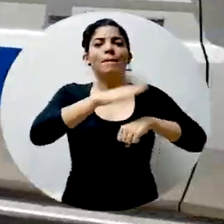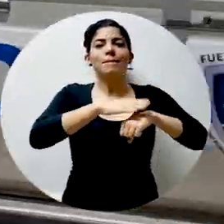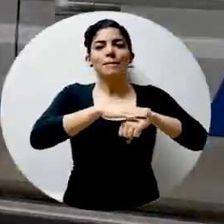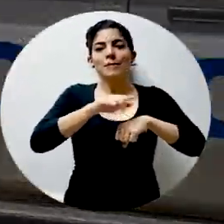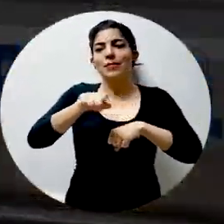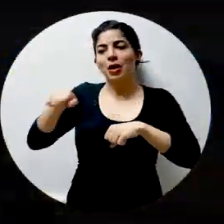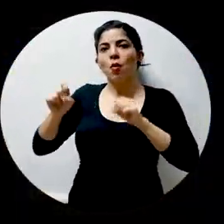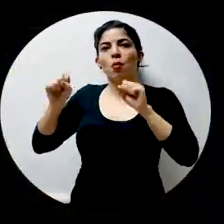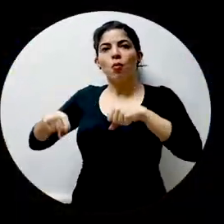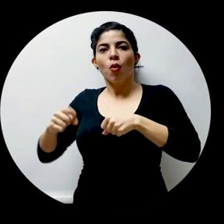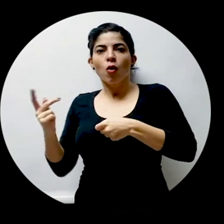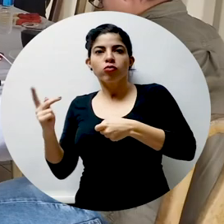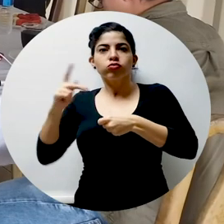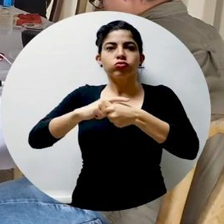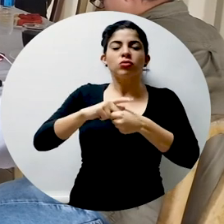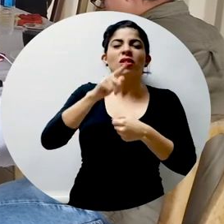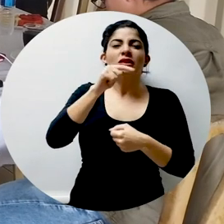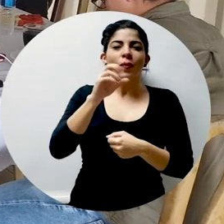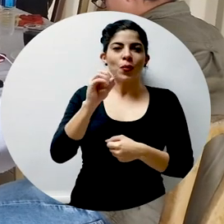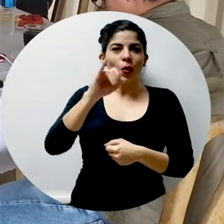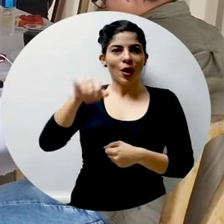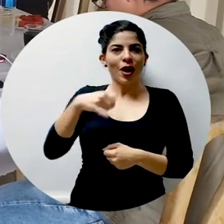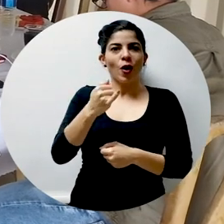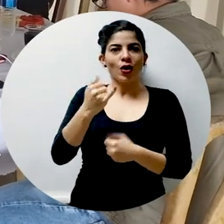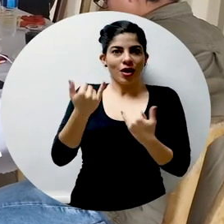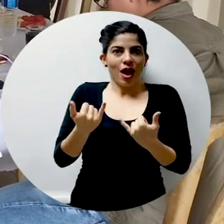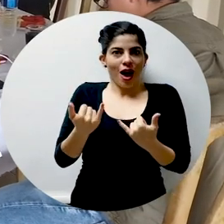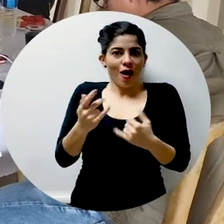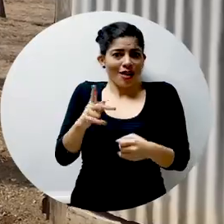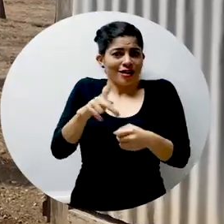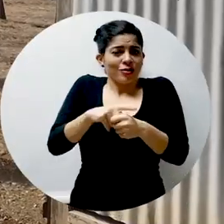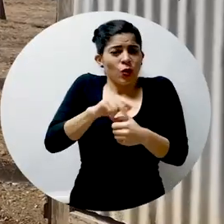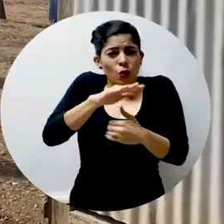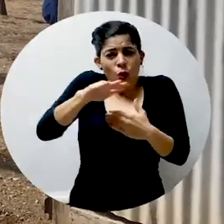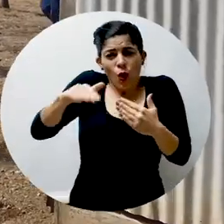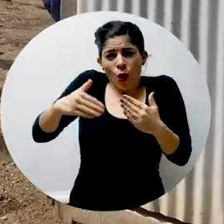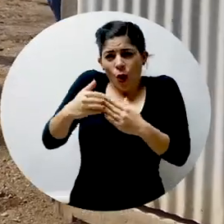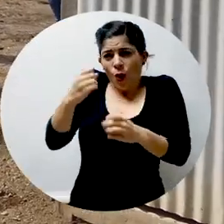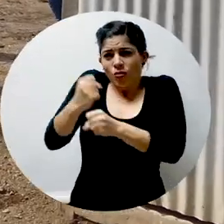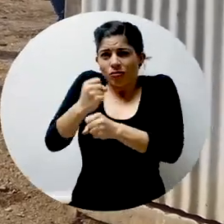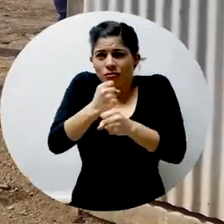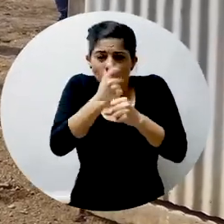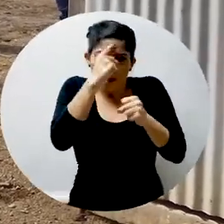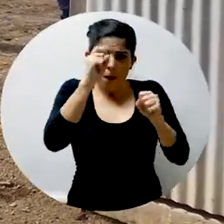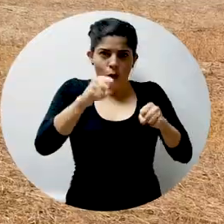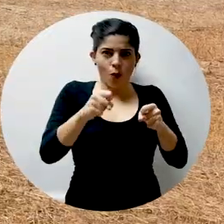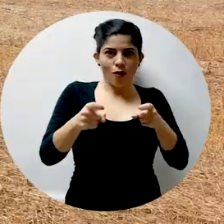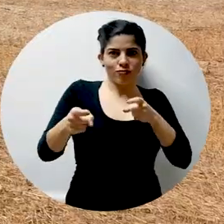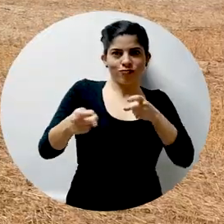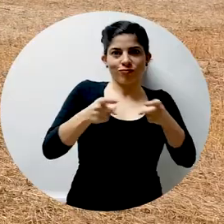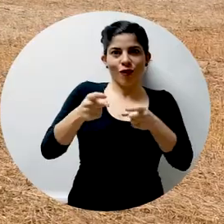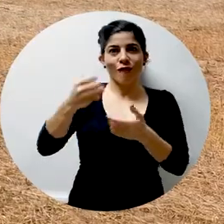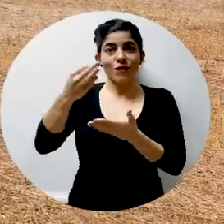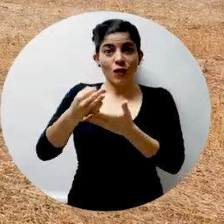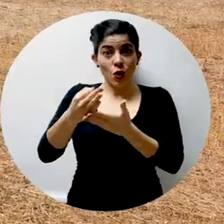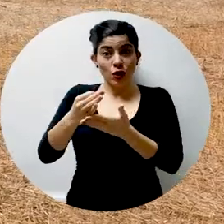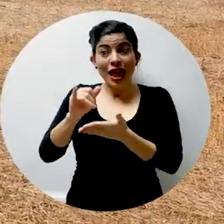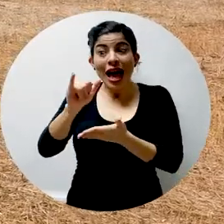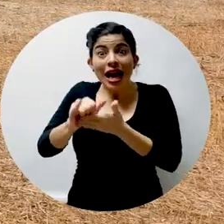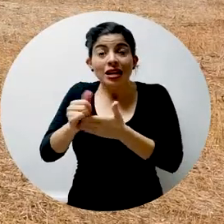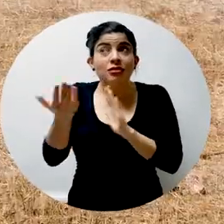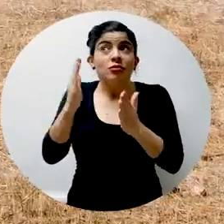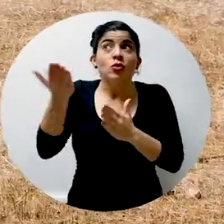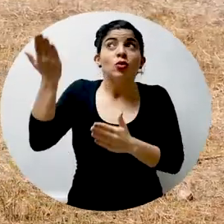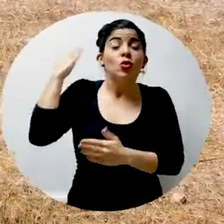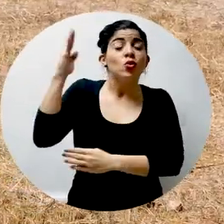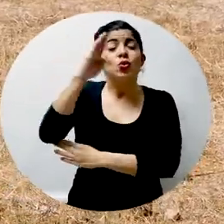permitir la participación del Organismo de Investigación Judicial en todas las labores para el control fronterizo. Es así y